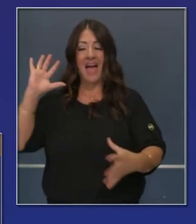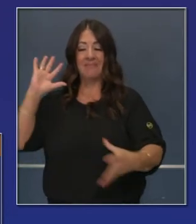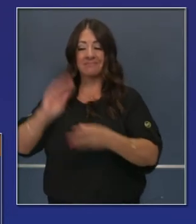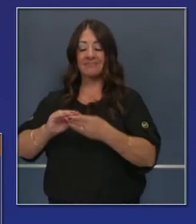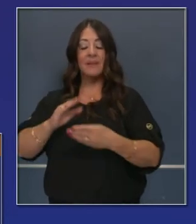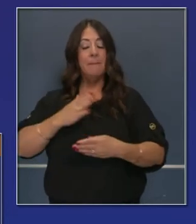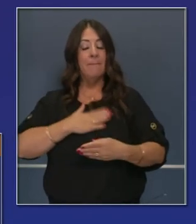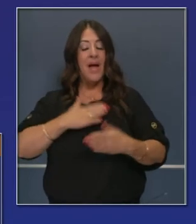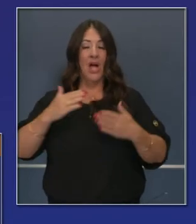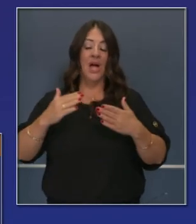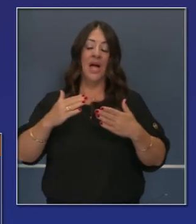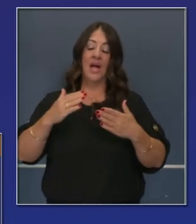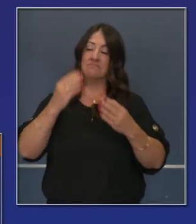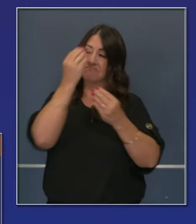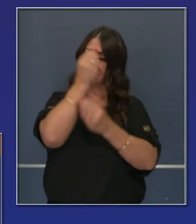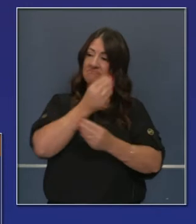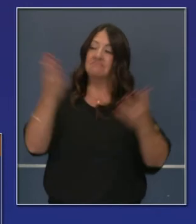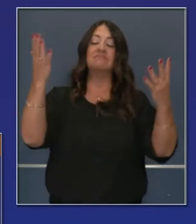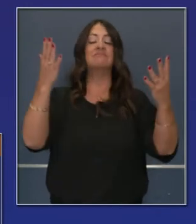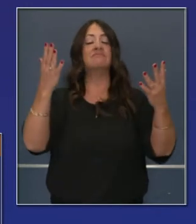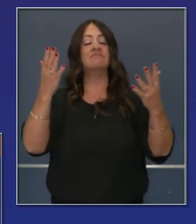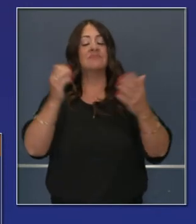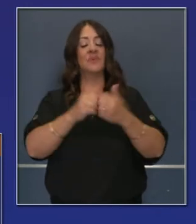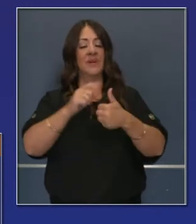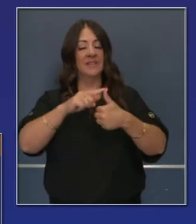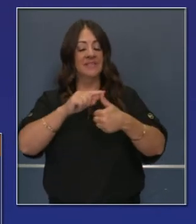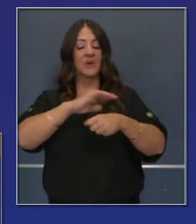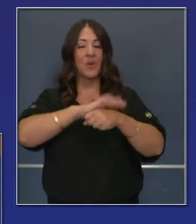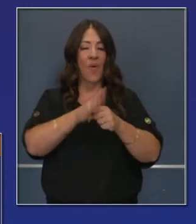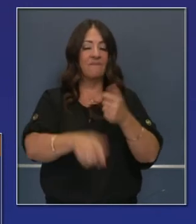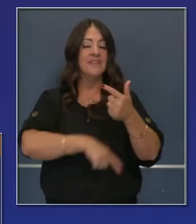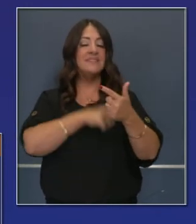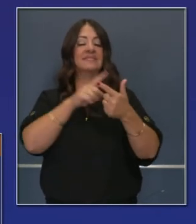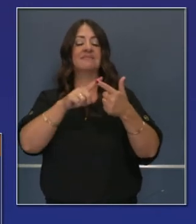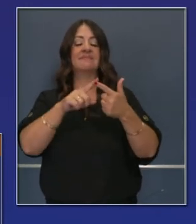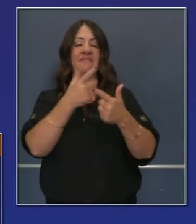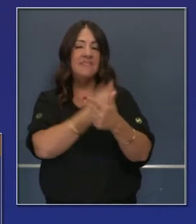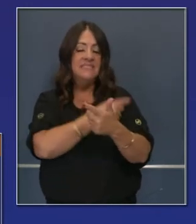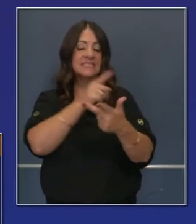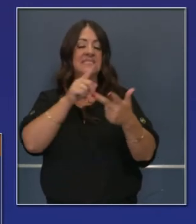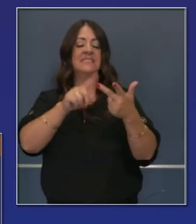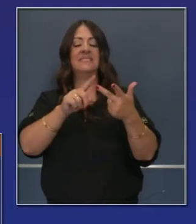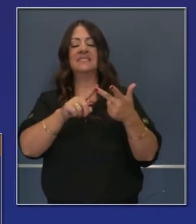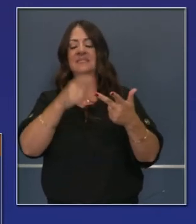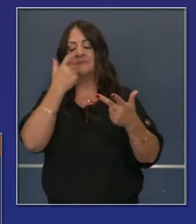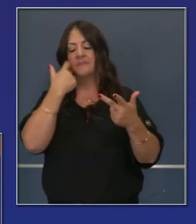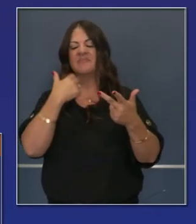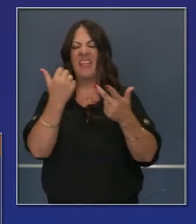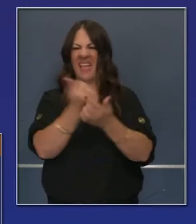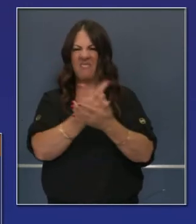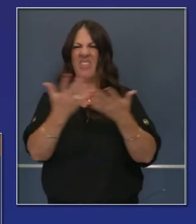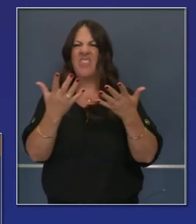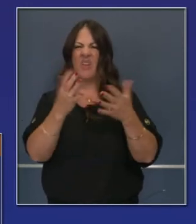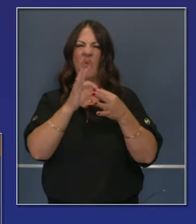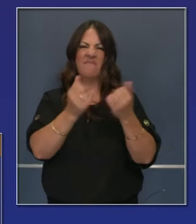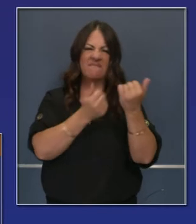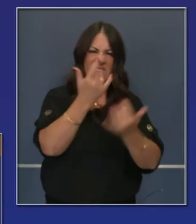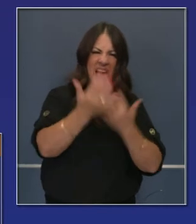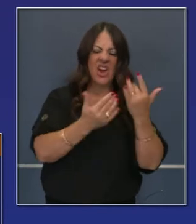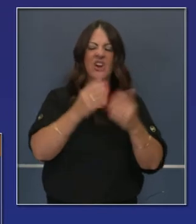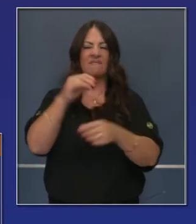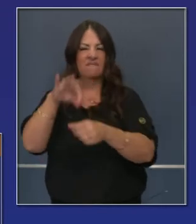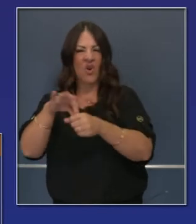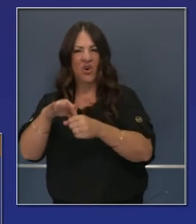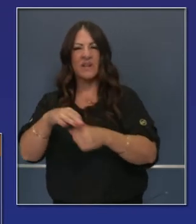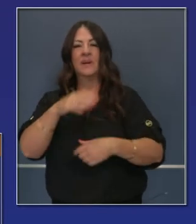Eso es la revisión, la reseña. Pues aquí está el mantra que ya conocen de ponerse la máscara, de